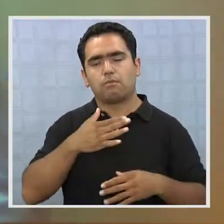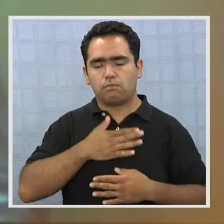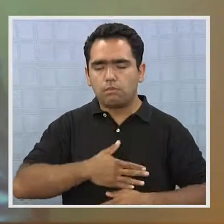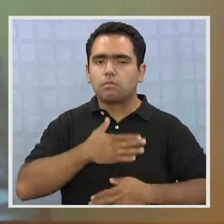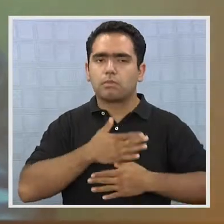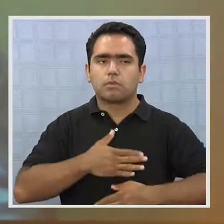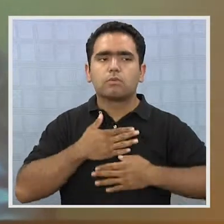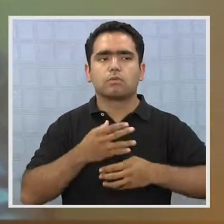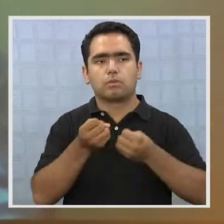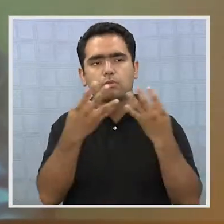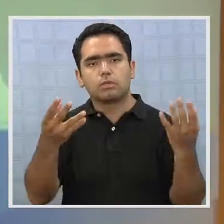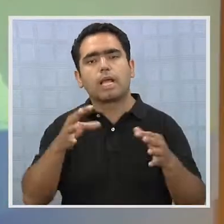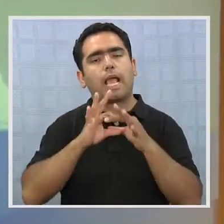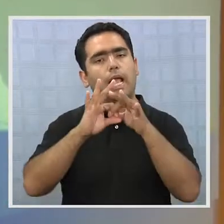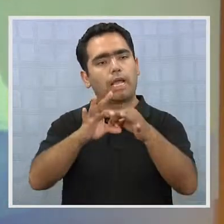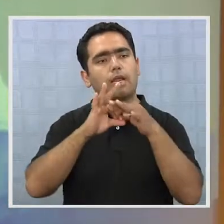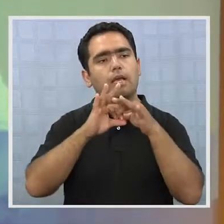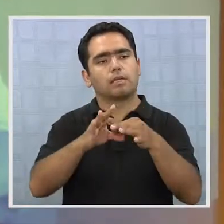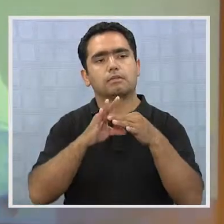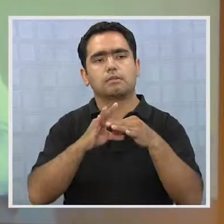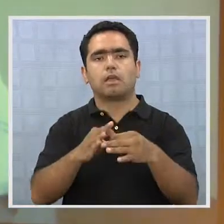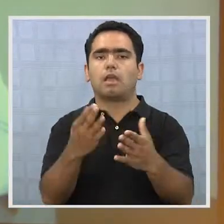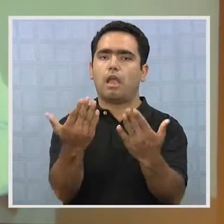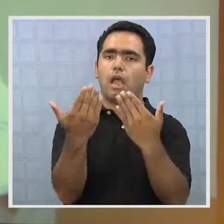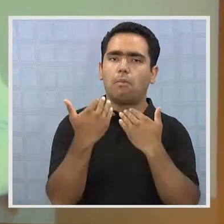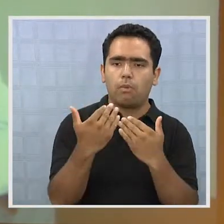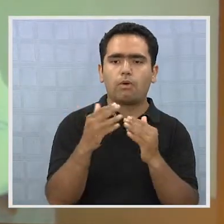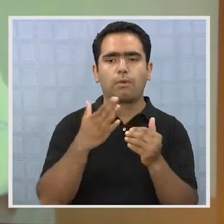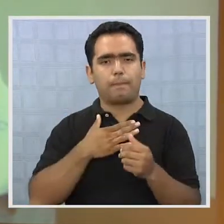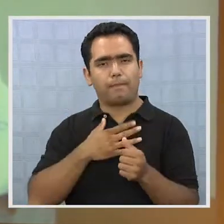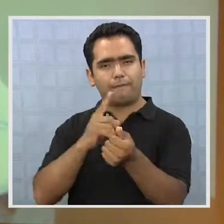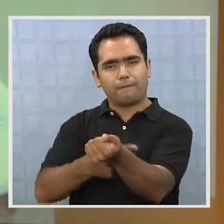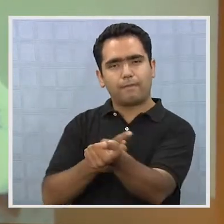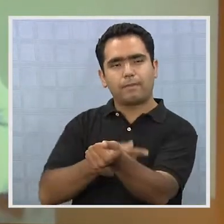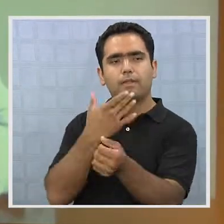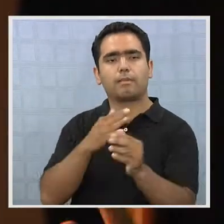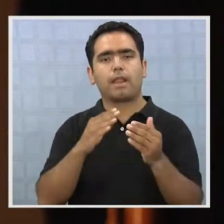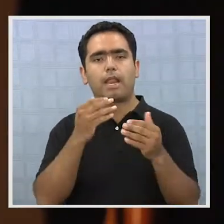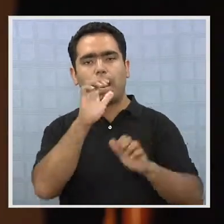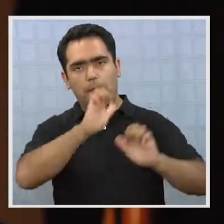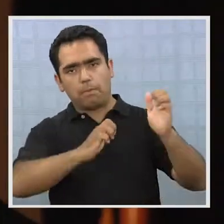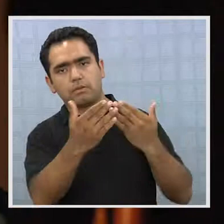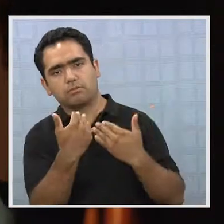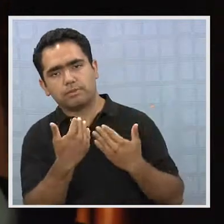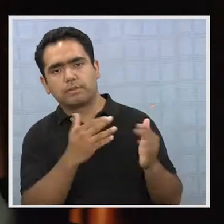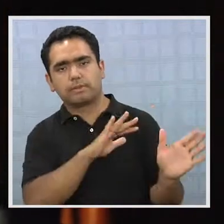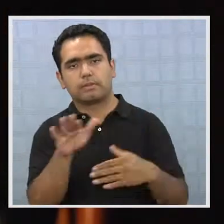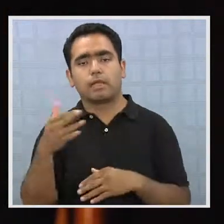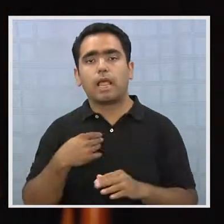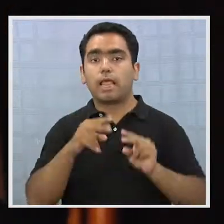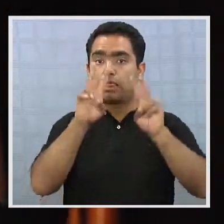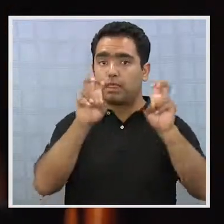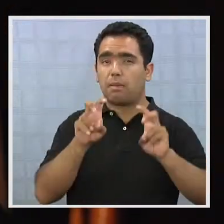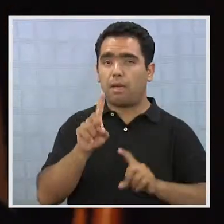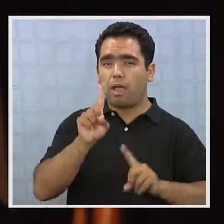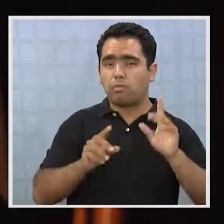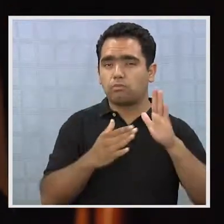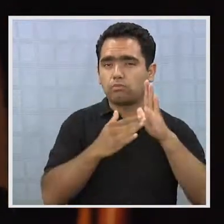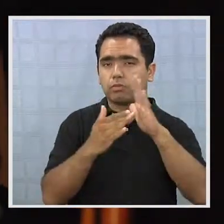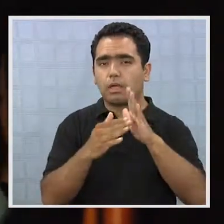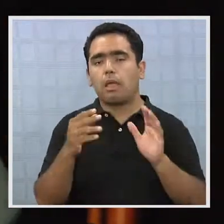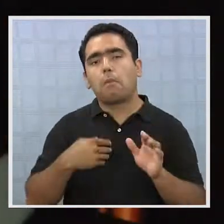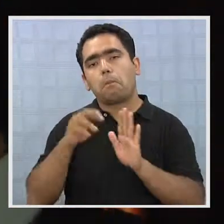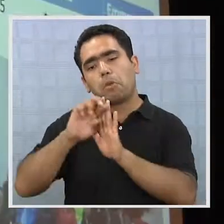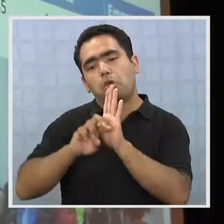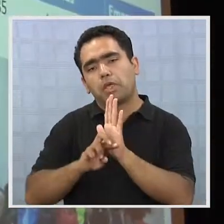gusta mucho trabajar con la gente, gracias también al apoyo que he tenido de mi familia y de la empresa. Entre los temas pendientes se mencionó los